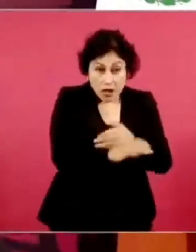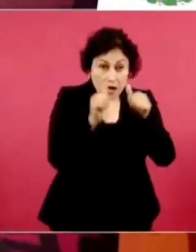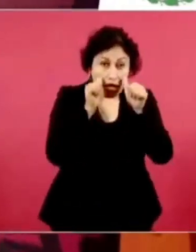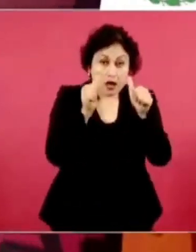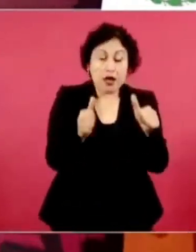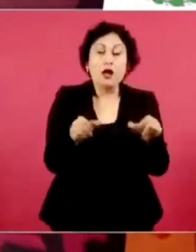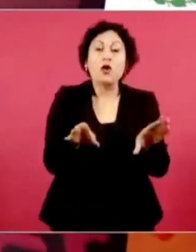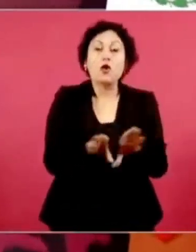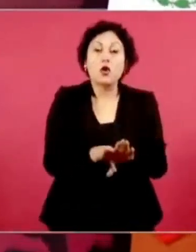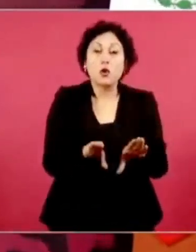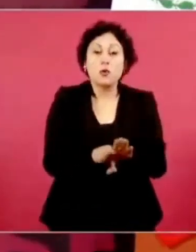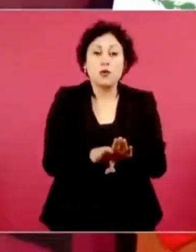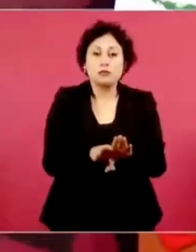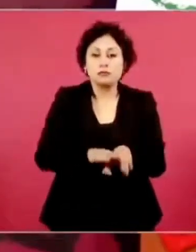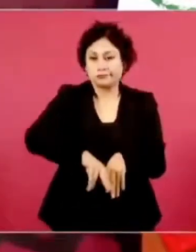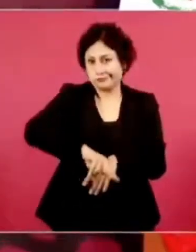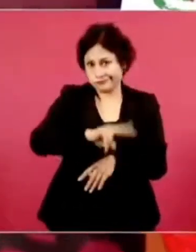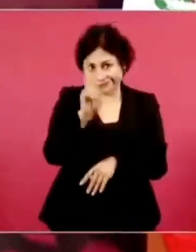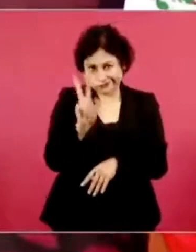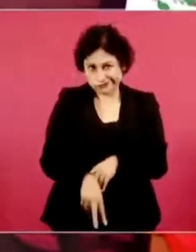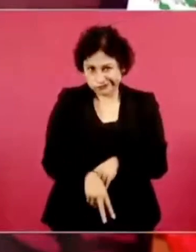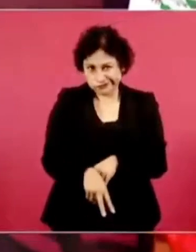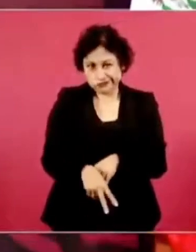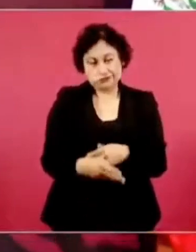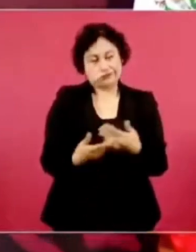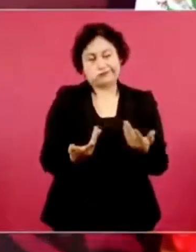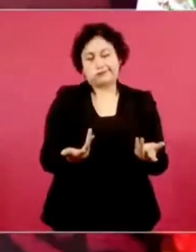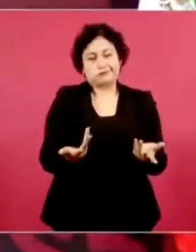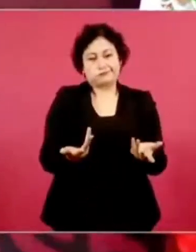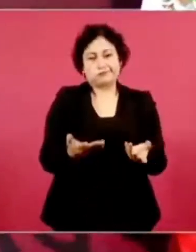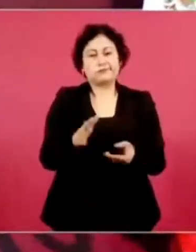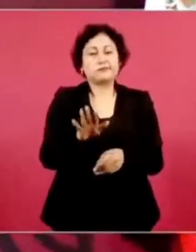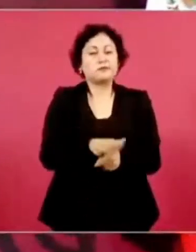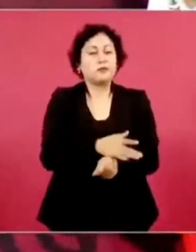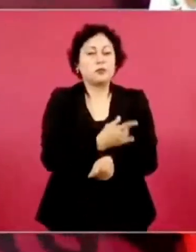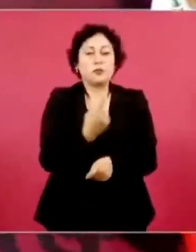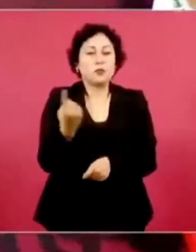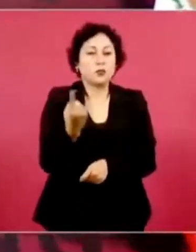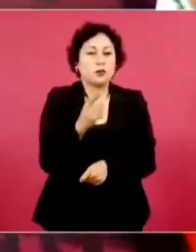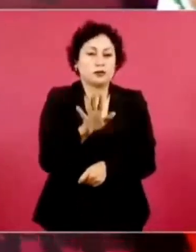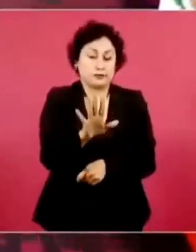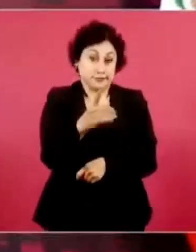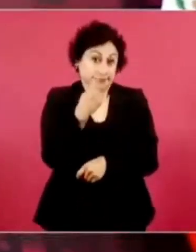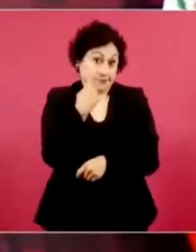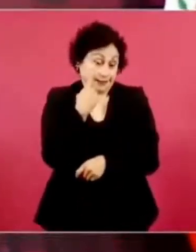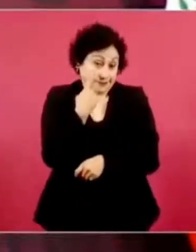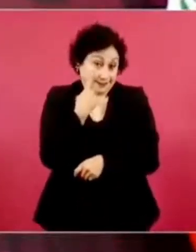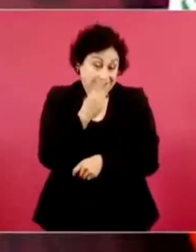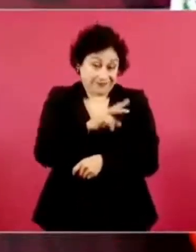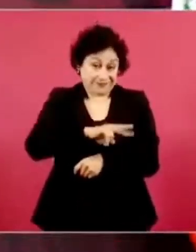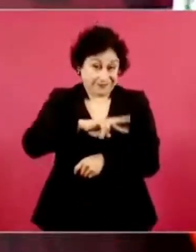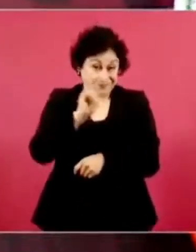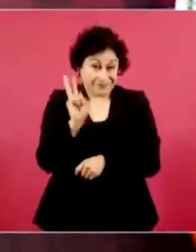Porque lo que más debería preocuparles